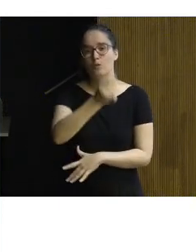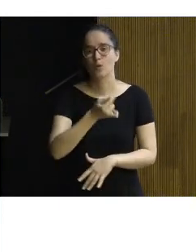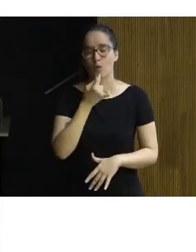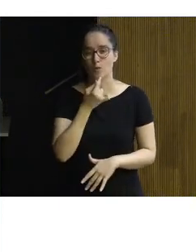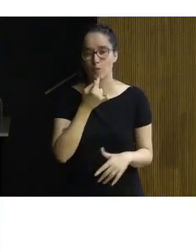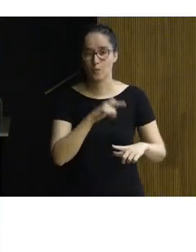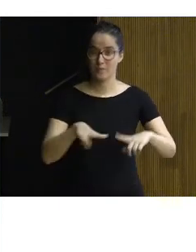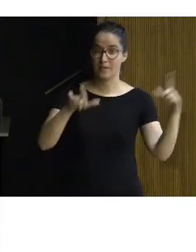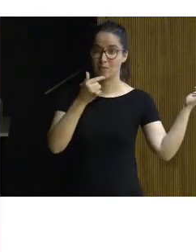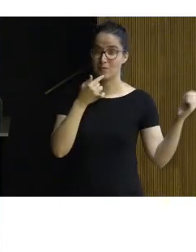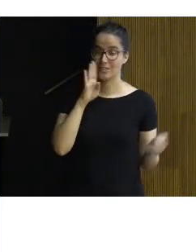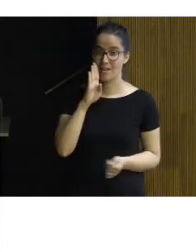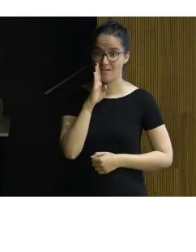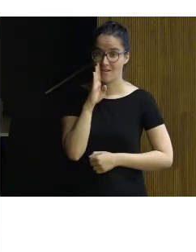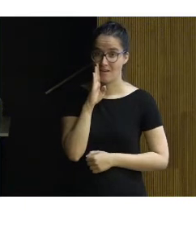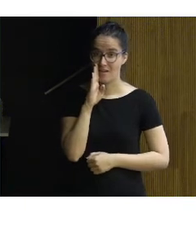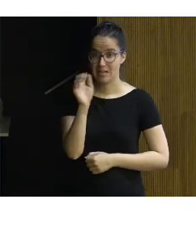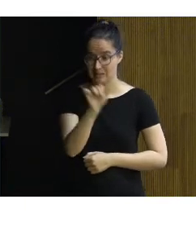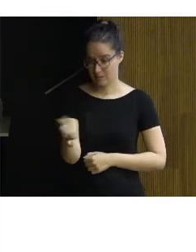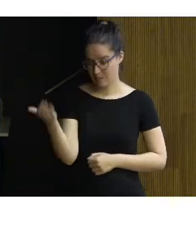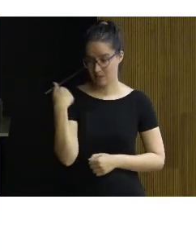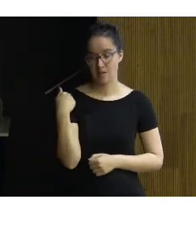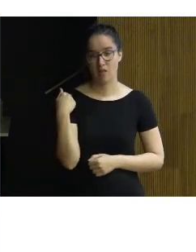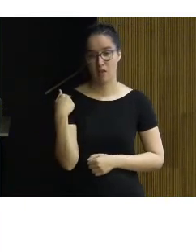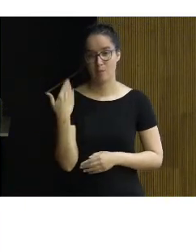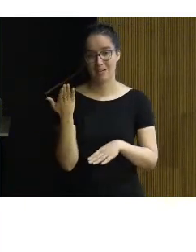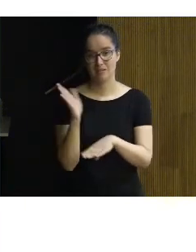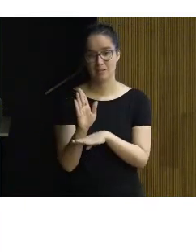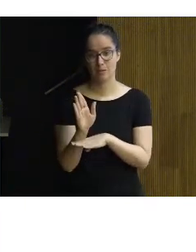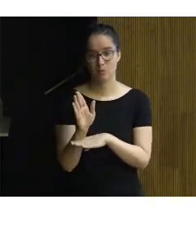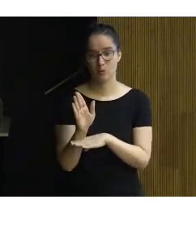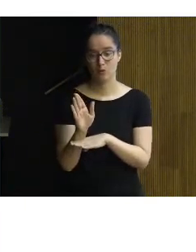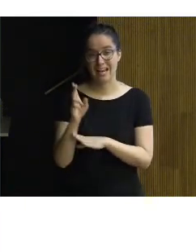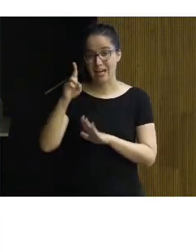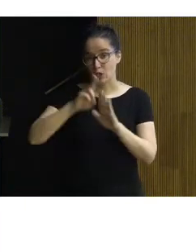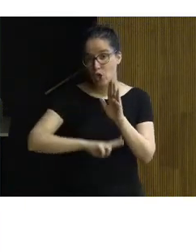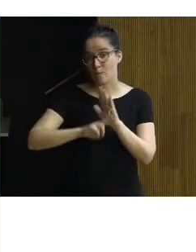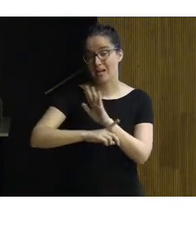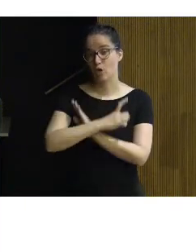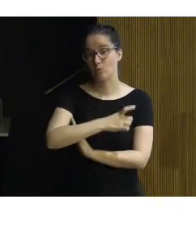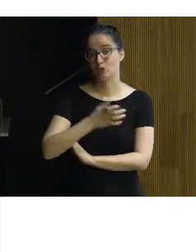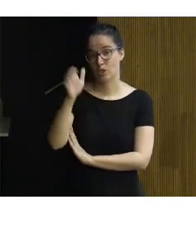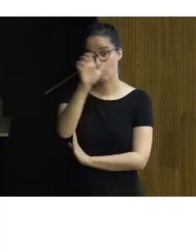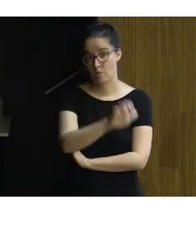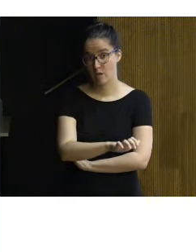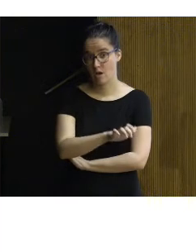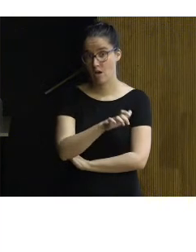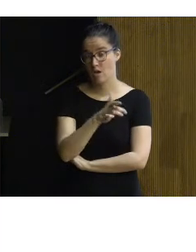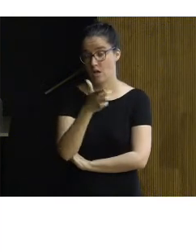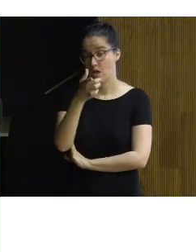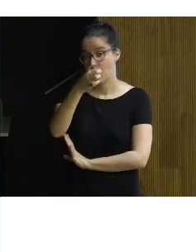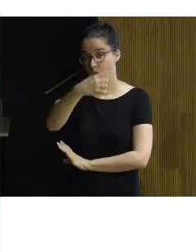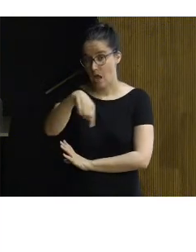dicho bueno que la semana pasada presentamos la norma en la Comisión Europea pues ellos